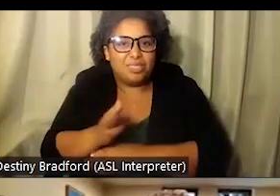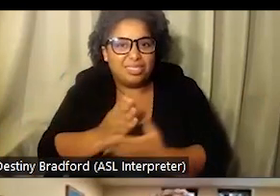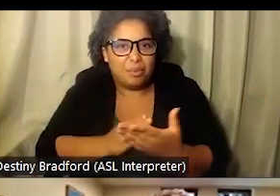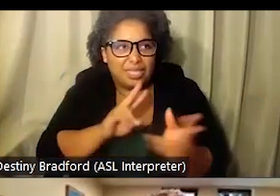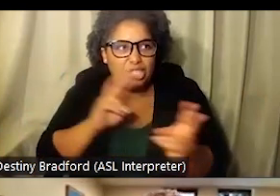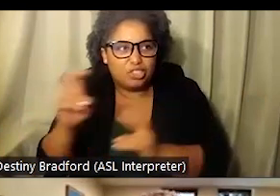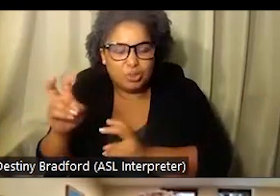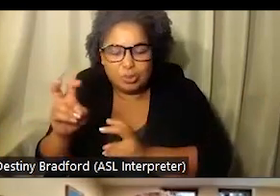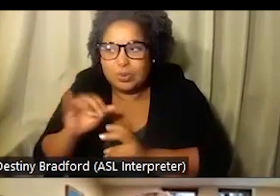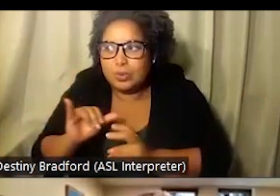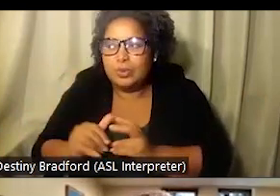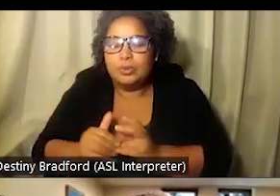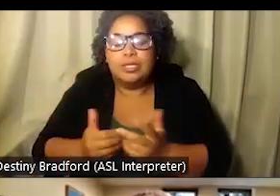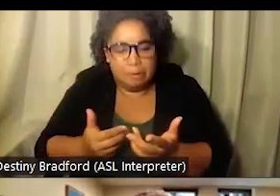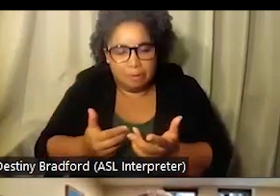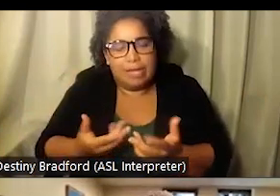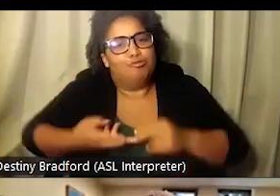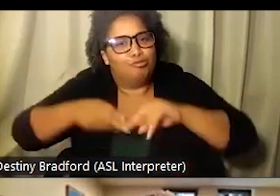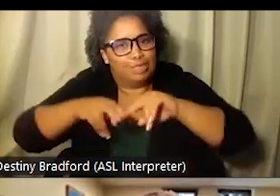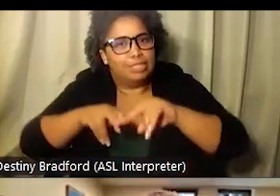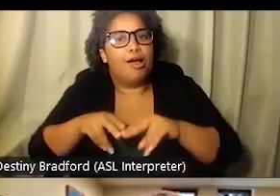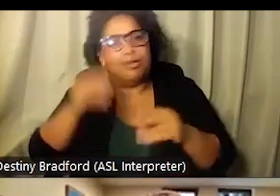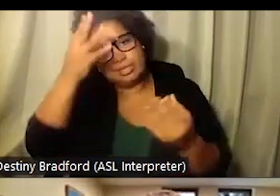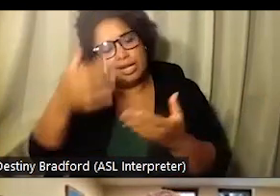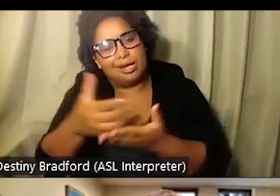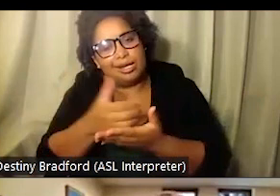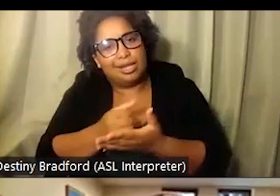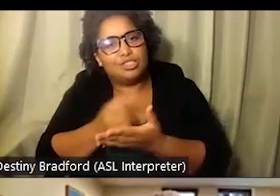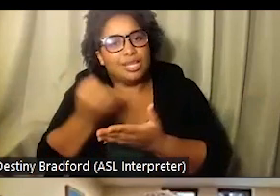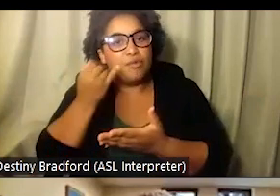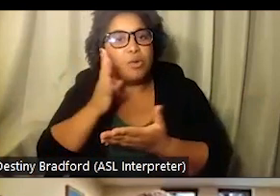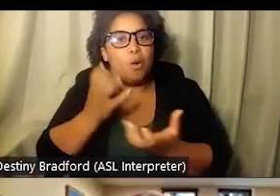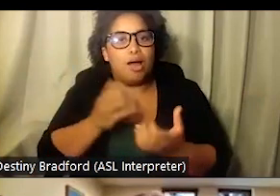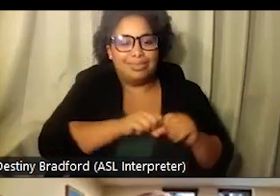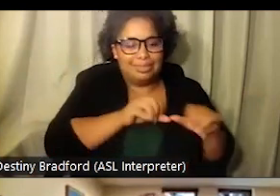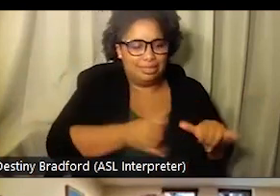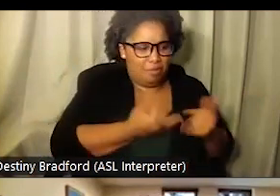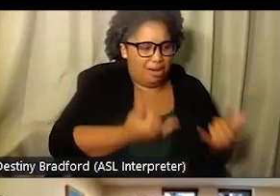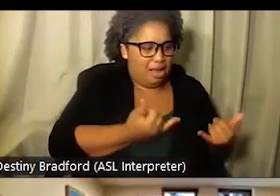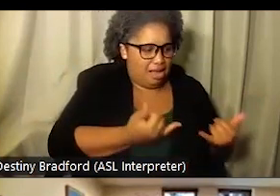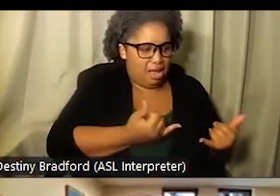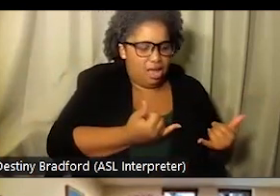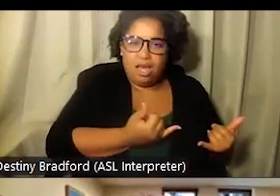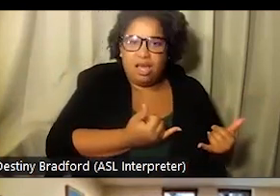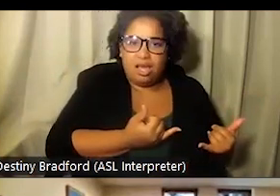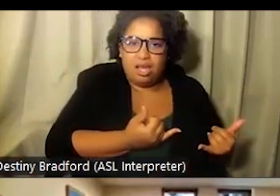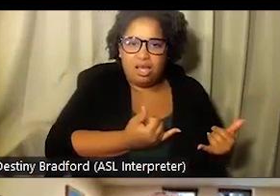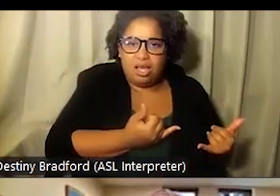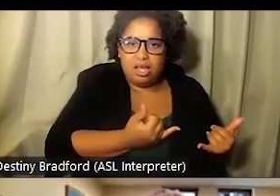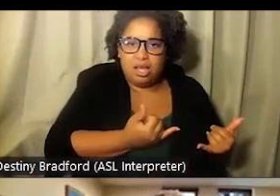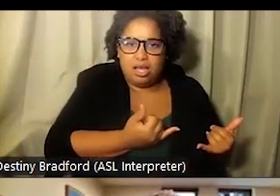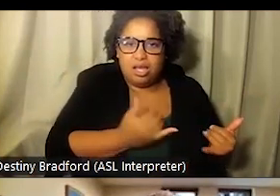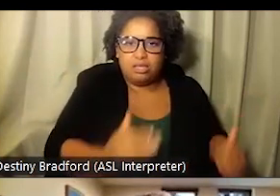sintamos que es buena idea usarlo o tal vez nos veamos forzados a entrar en ese esfuerzo, ¿verdad? La